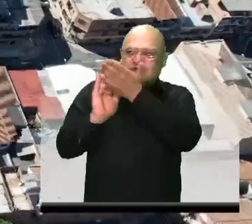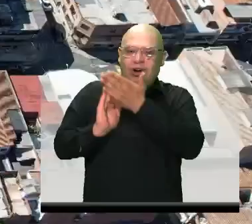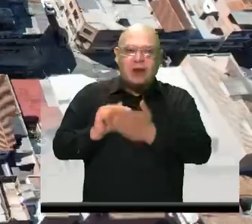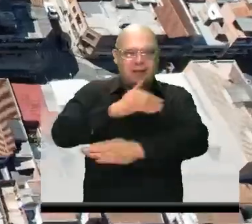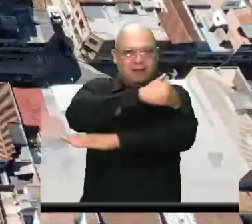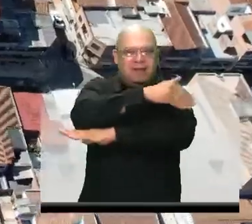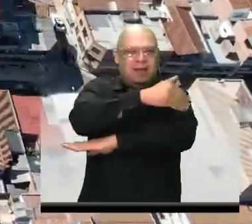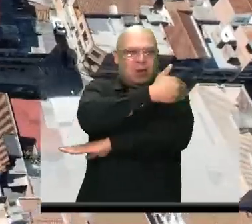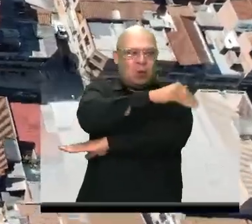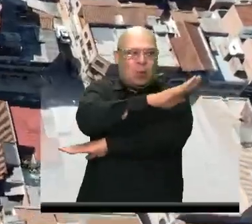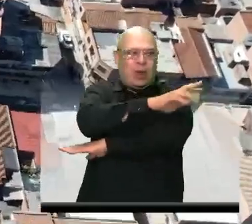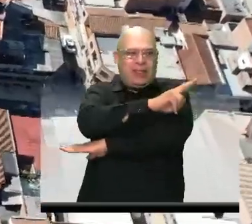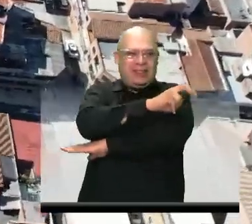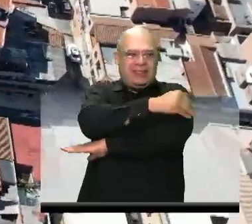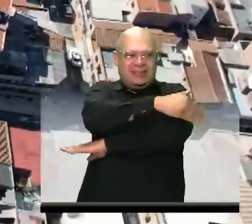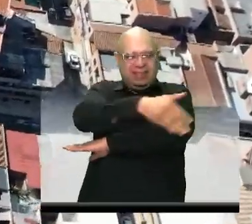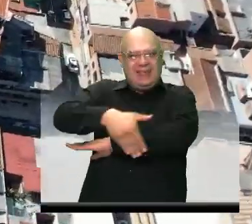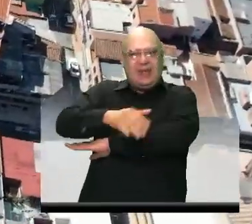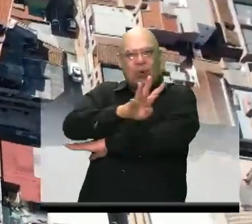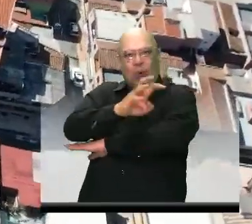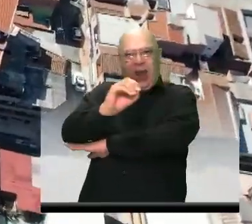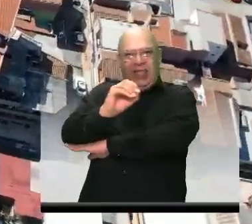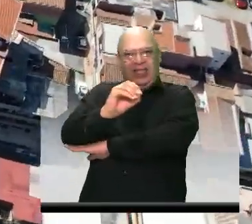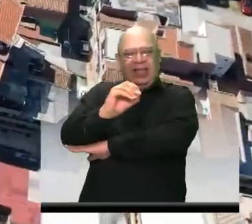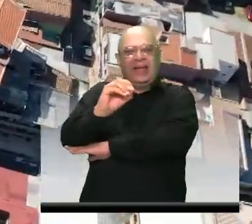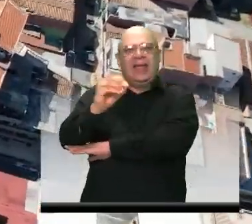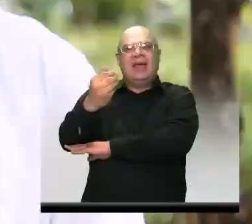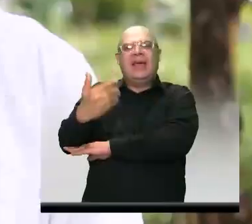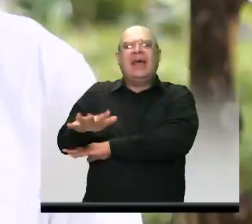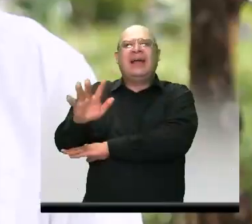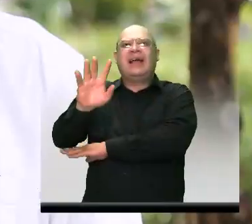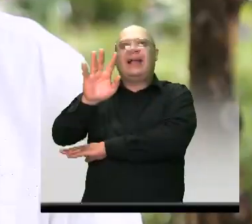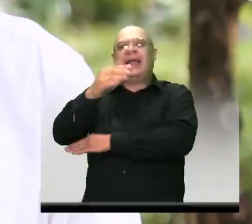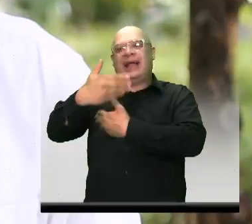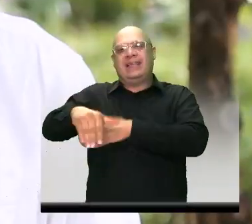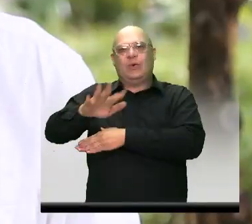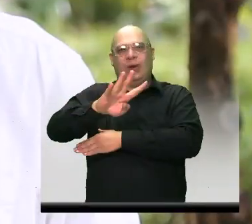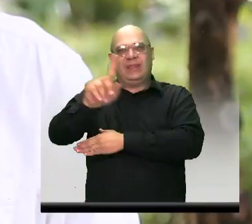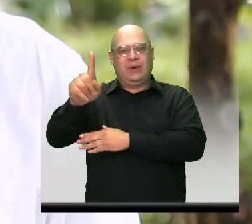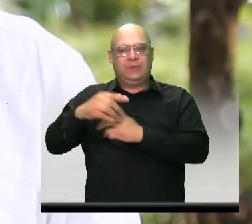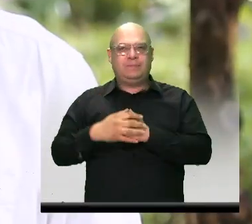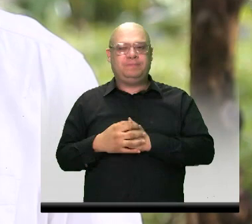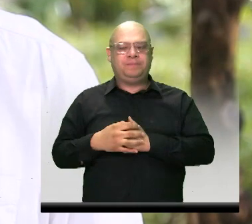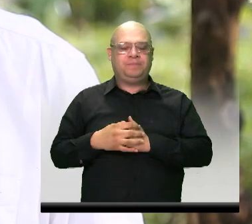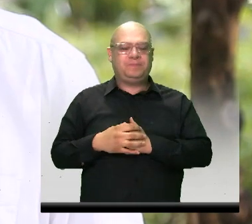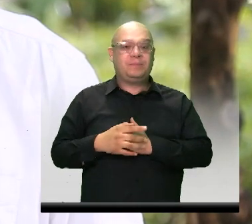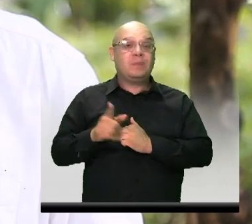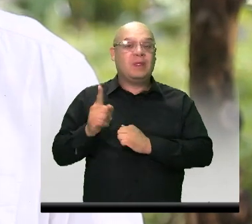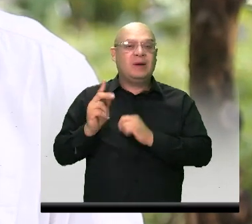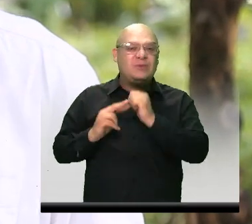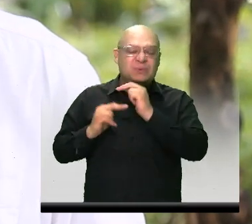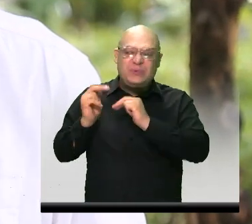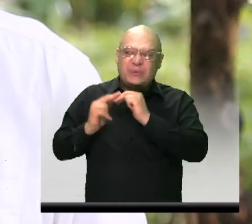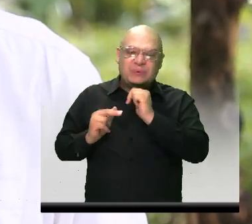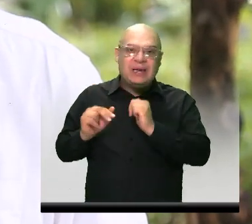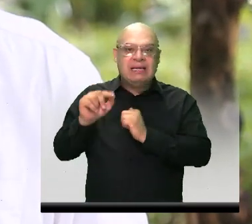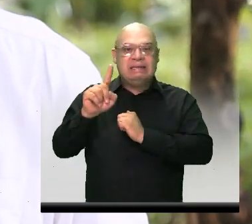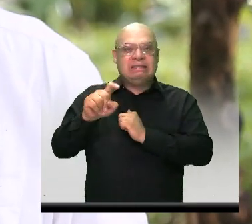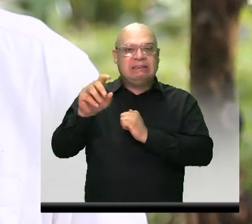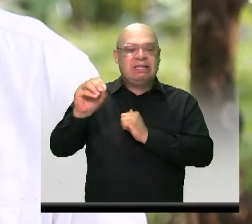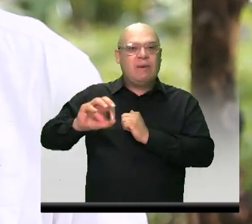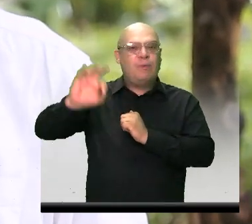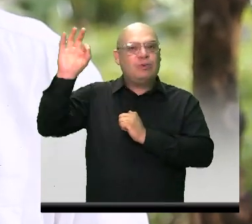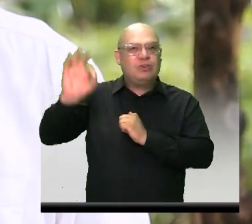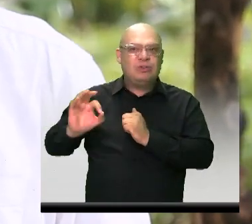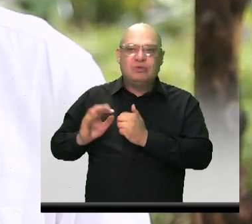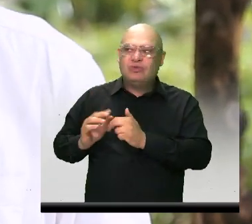entre la diagonal 40 y la calle 41. Es una obra que actualmente lleva el 60% de ejecución.